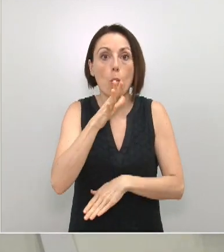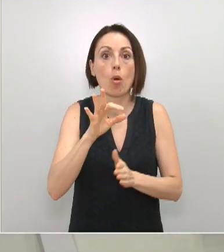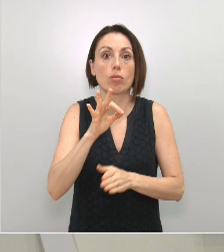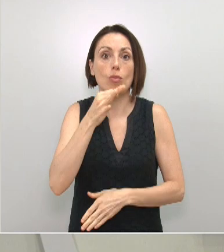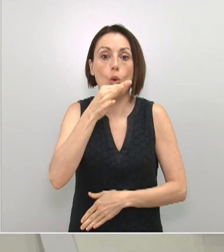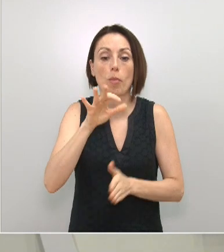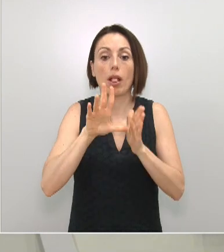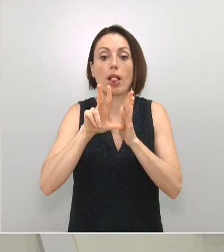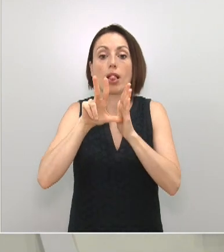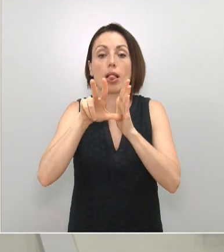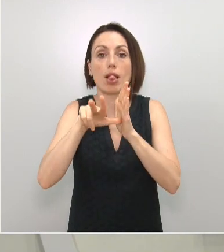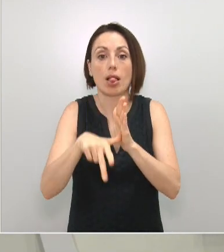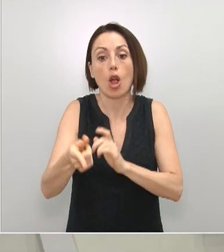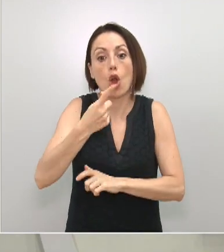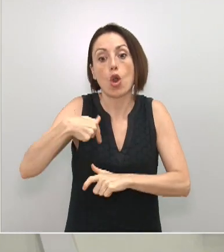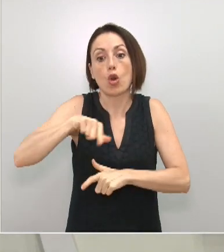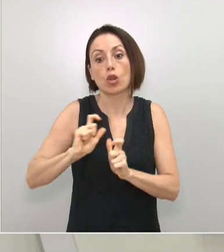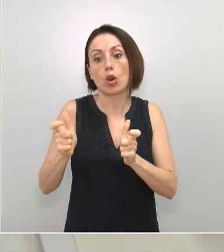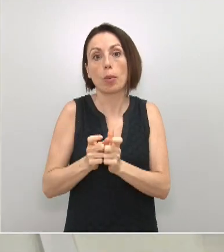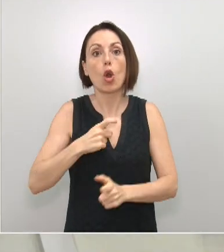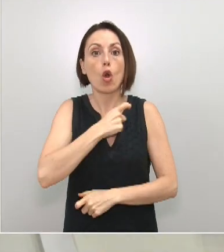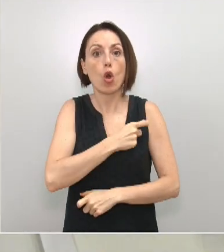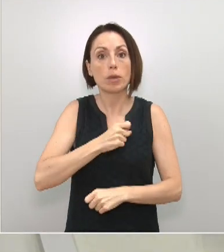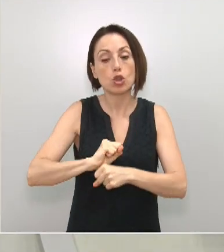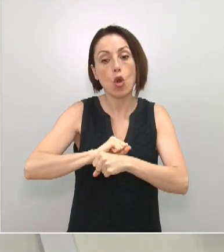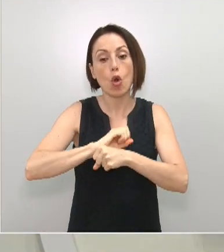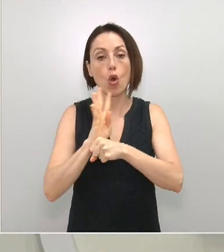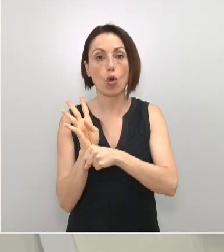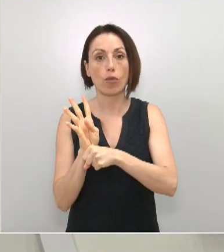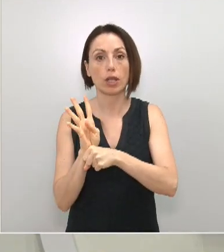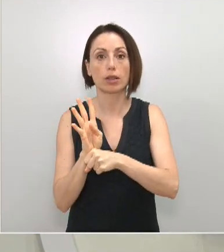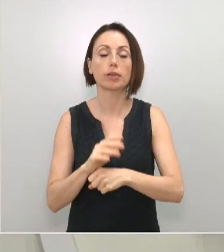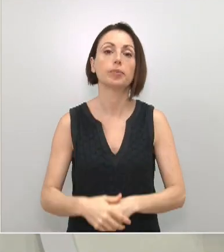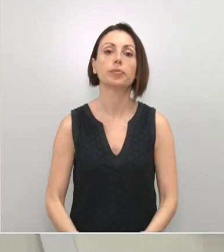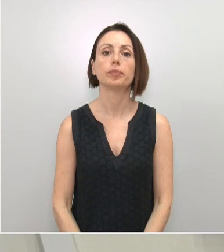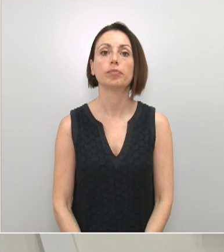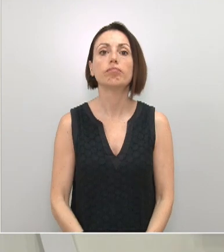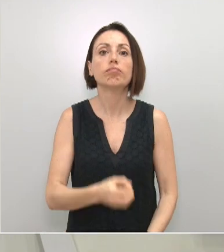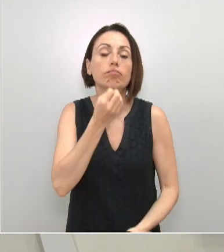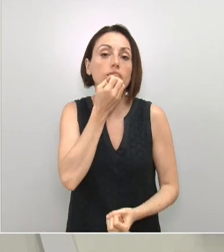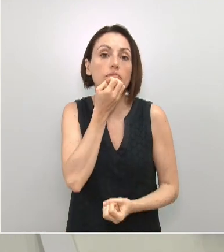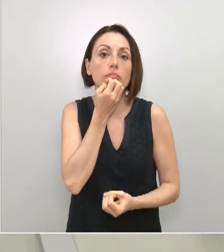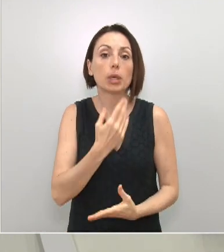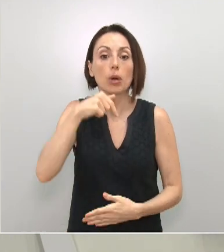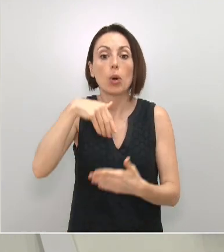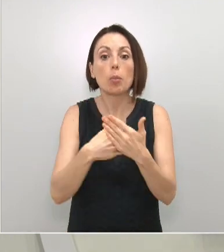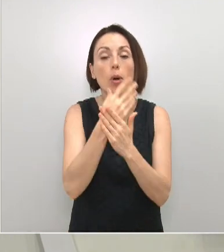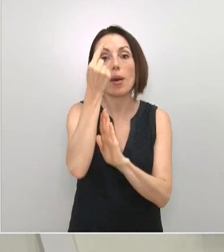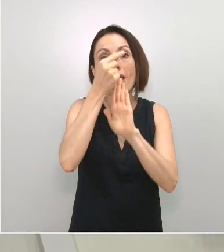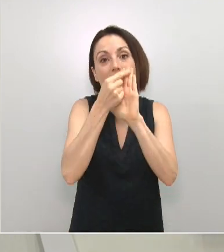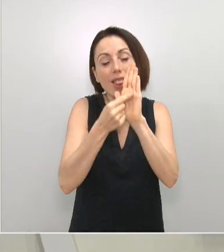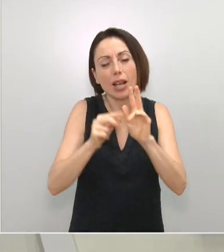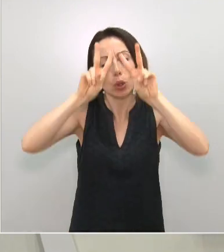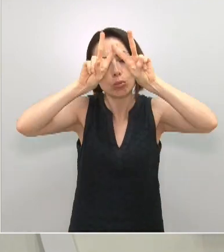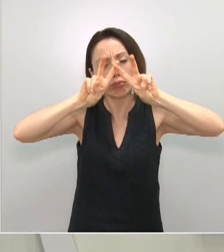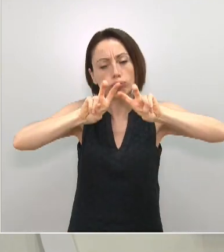estamos reunidos en la comisión COVID y, bueno, esta mañana los datos que había que